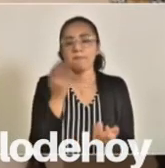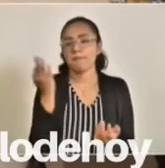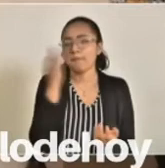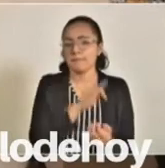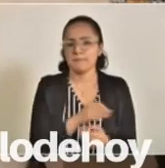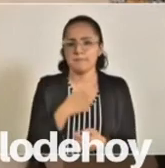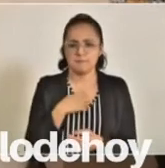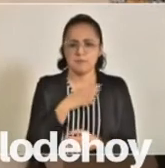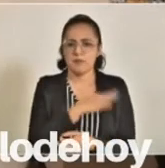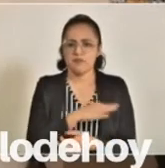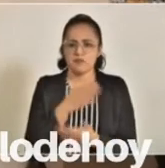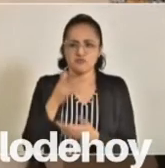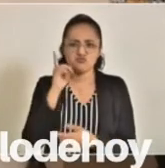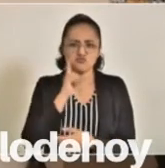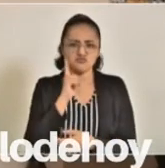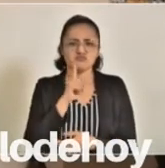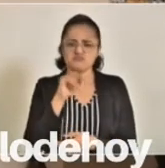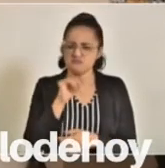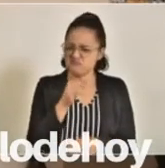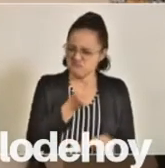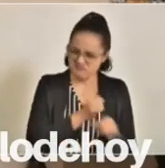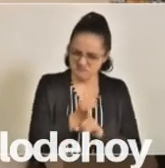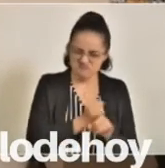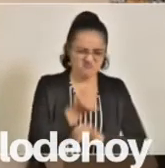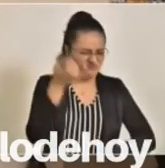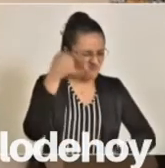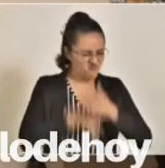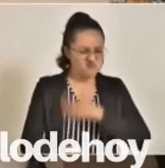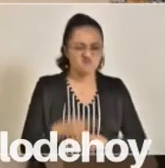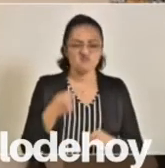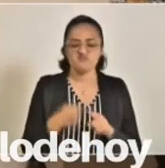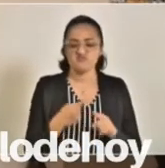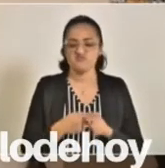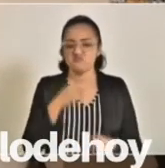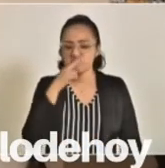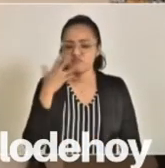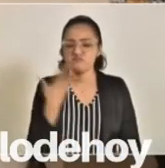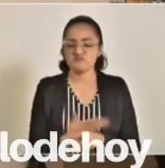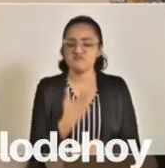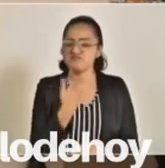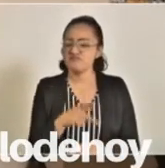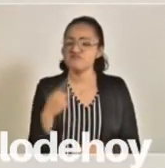La felicito y que se investigue y que se determinen responsabilidades.